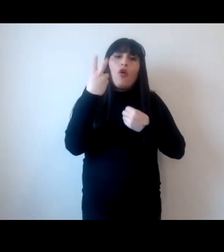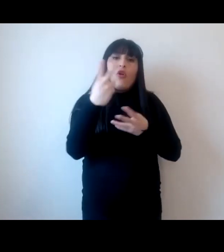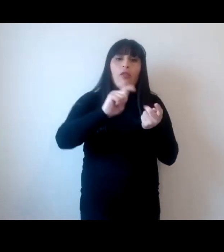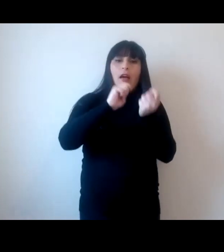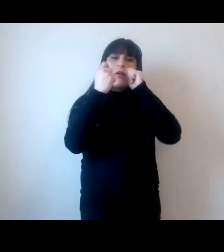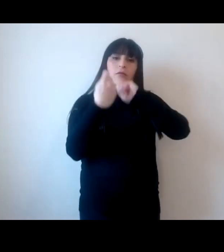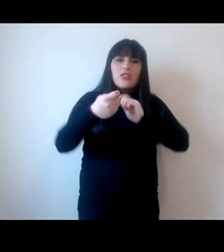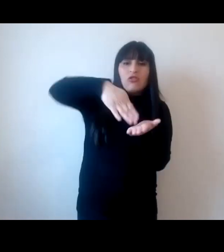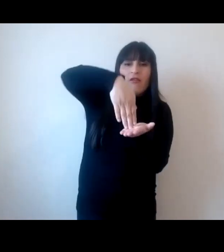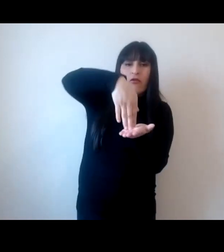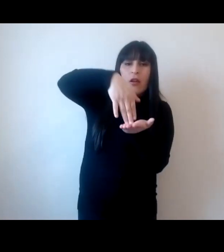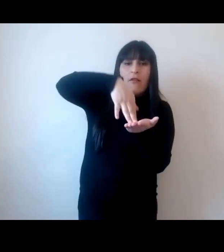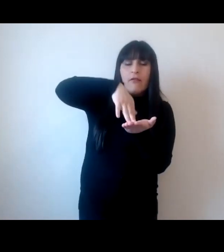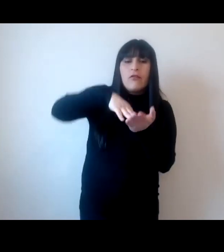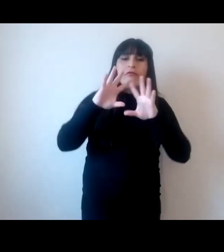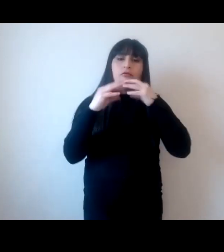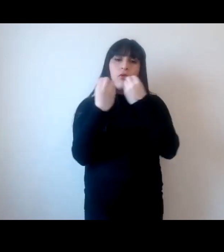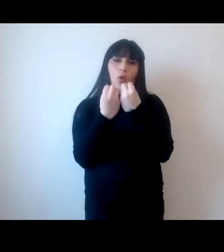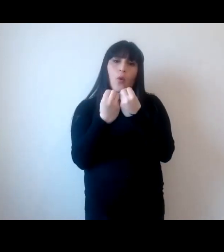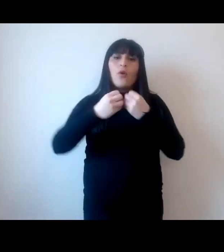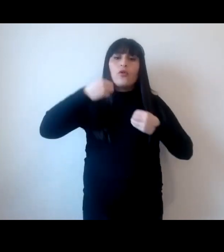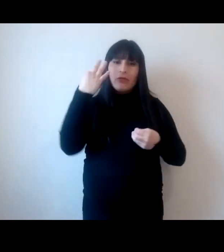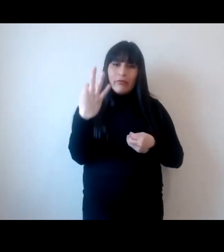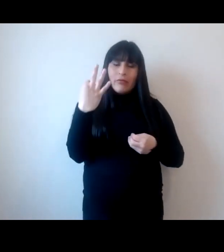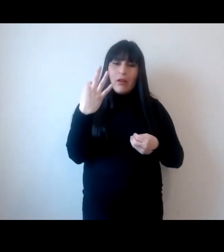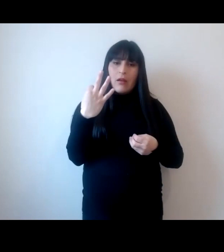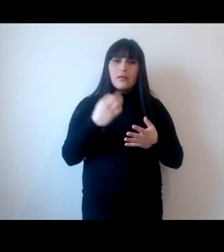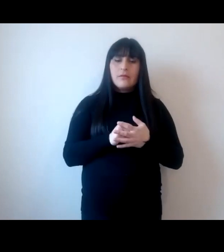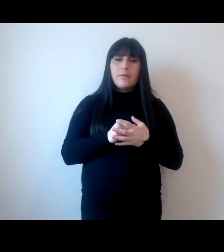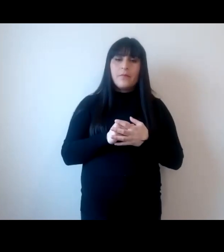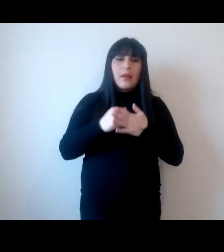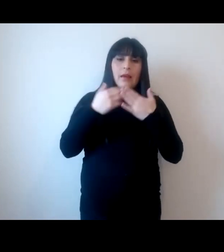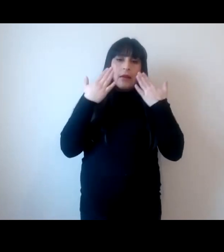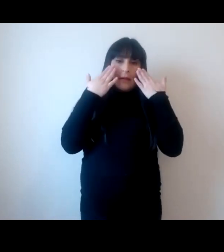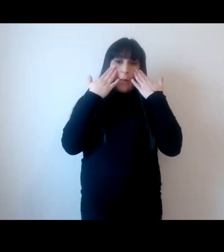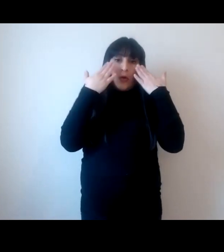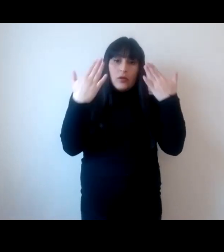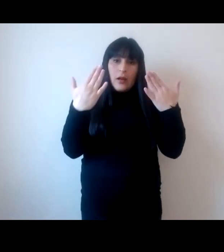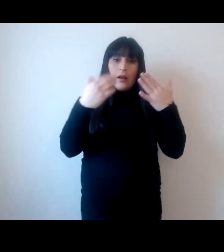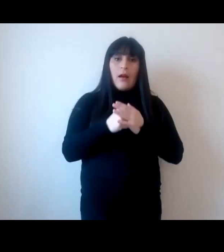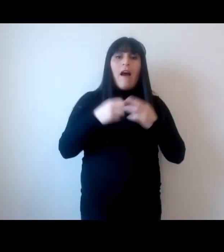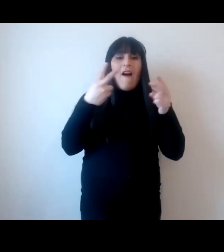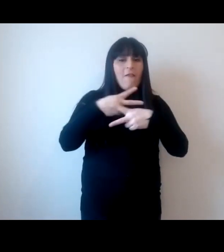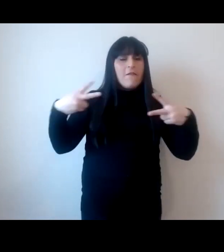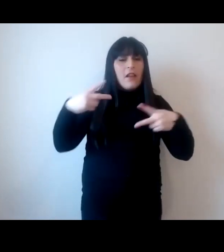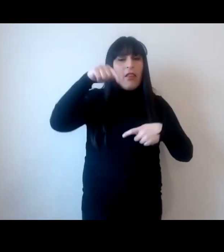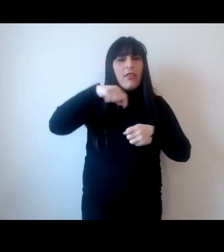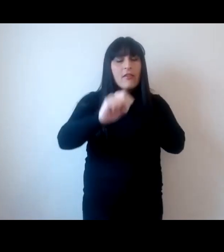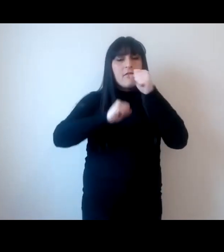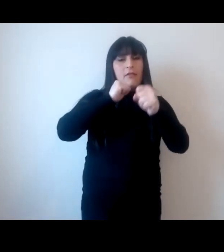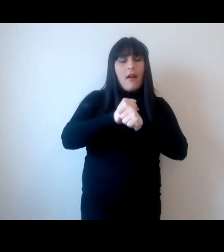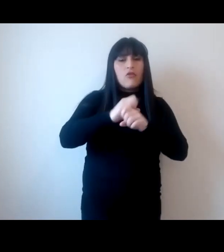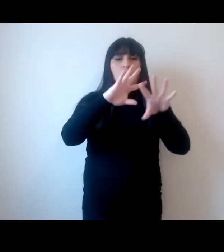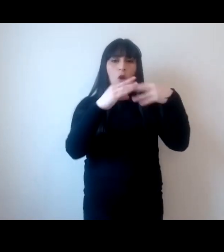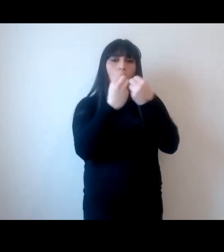vulnerabilidad y del grupo 3 sobre mitigación, que se presentarán el grupo 2 a finales de año y el grupo 3